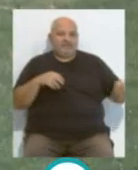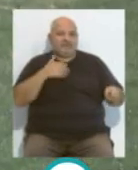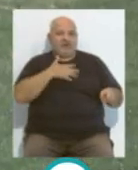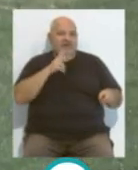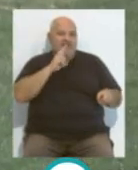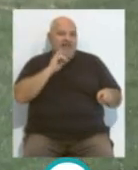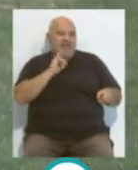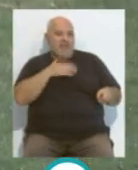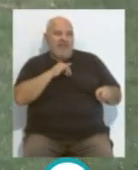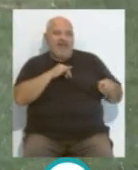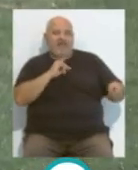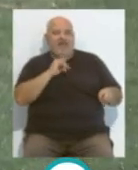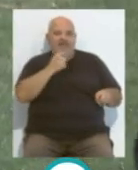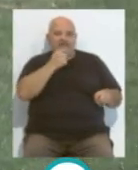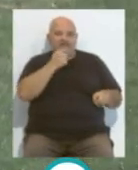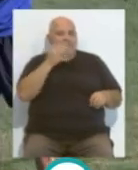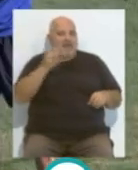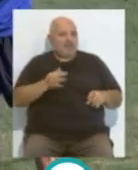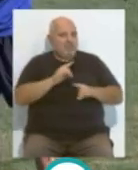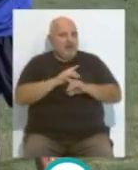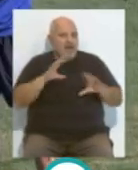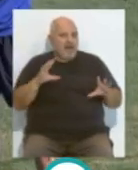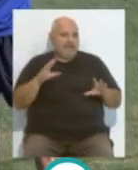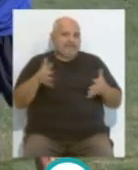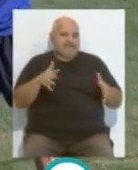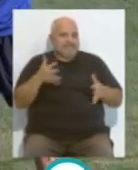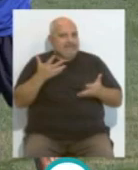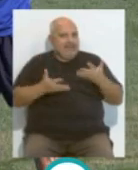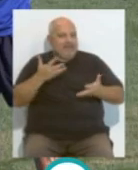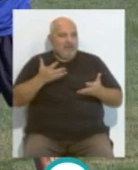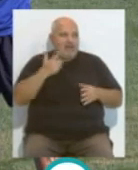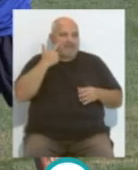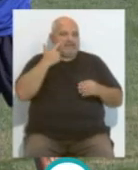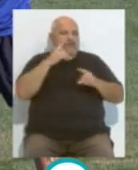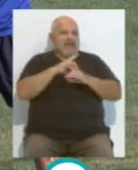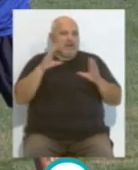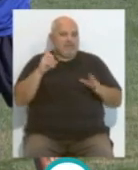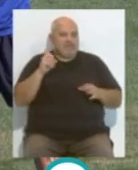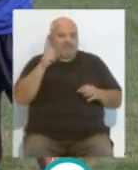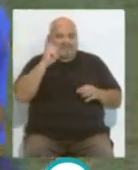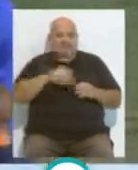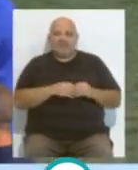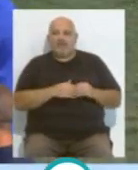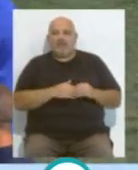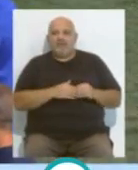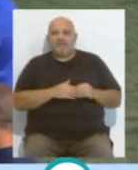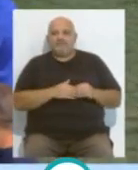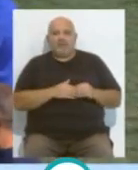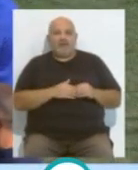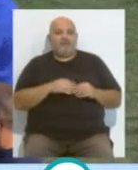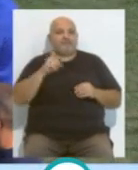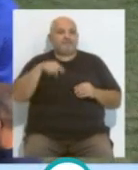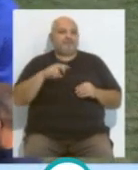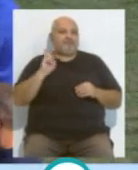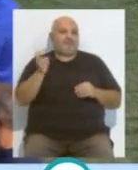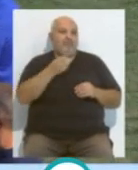penalti fue bastante, bastante riguroso. No sé si en la otra área se hubiera pitado esa pena máxima. Y ahí